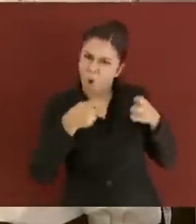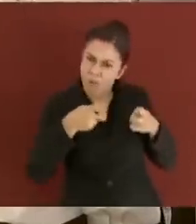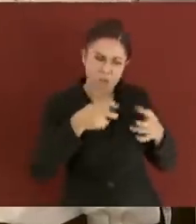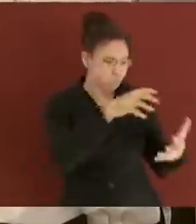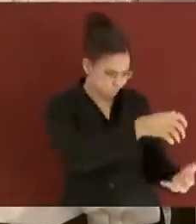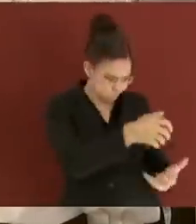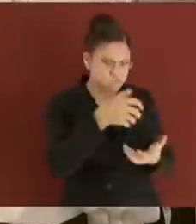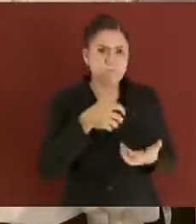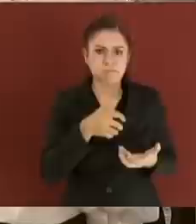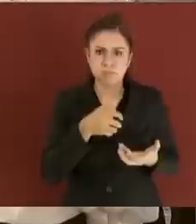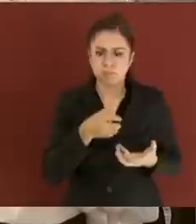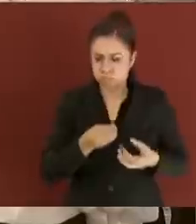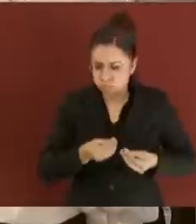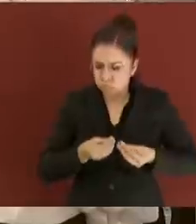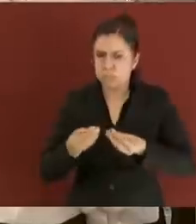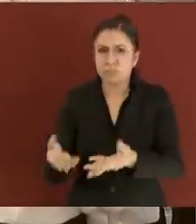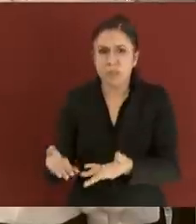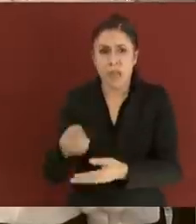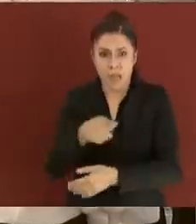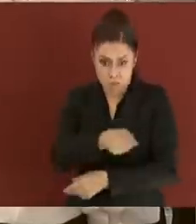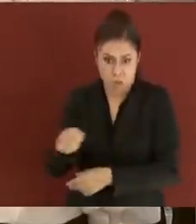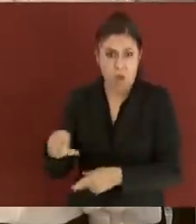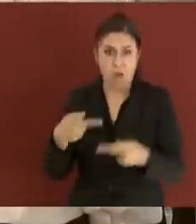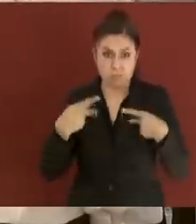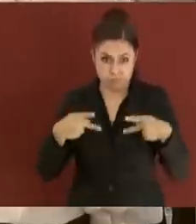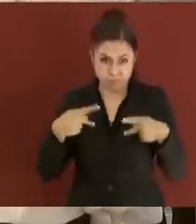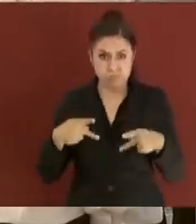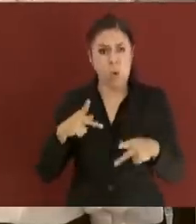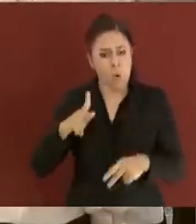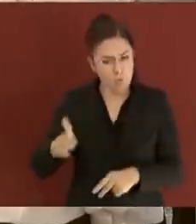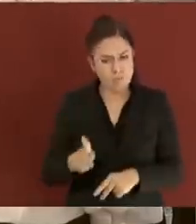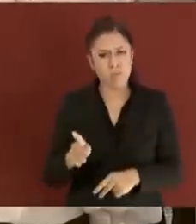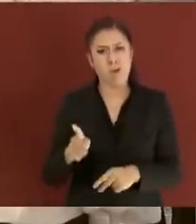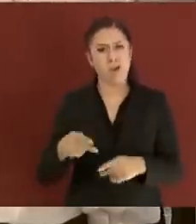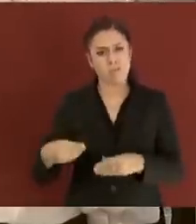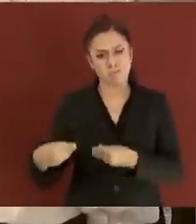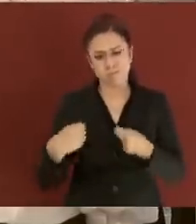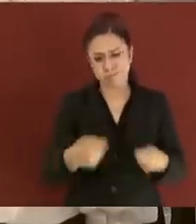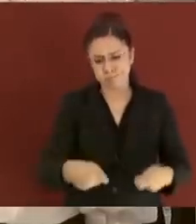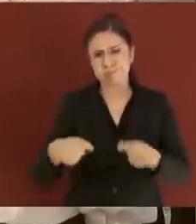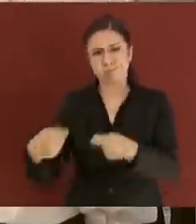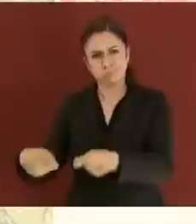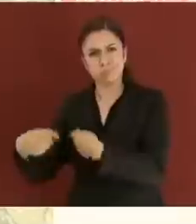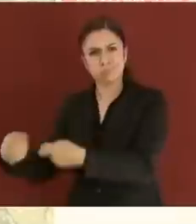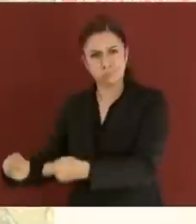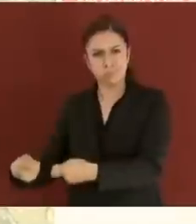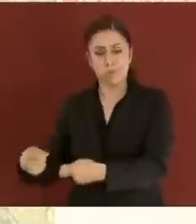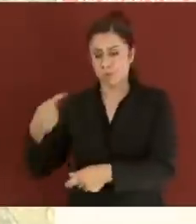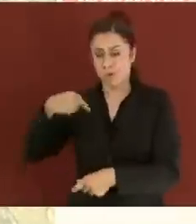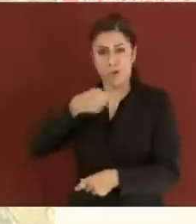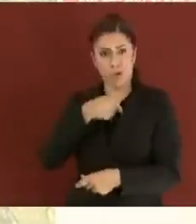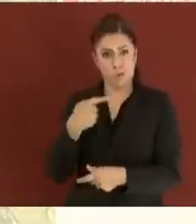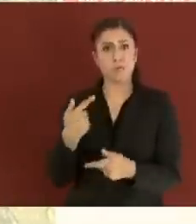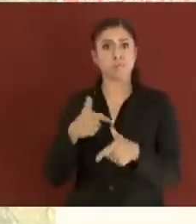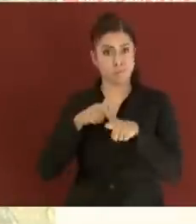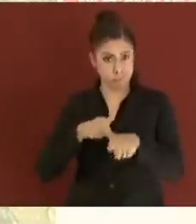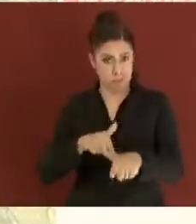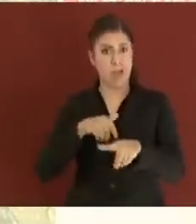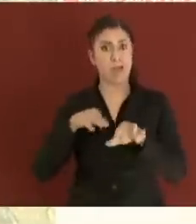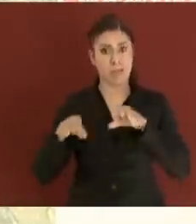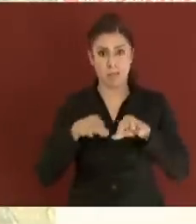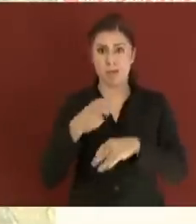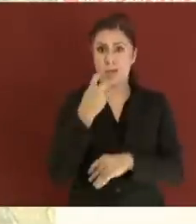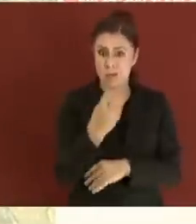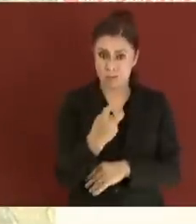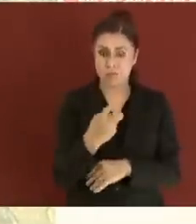mes de... en el mes de agosto nos llegaron y es lo último que estuvimos visitando y seguimos trabajando con ello. La verdad es